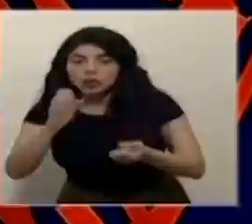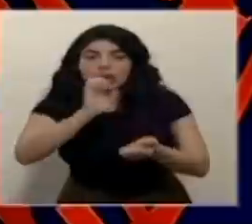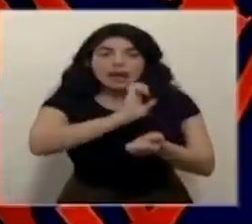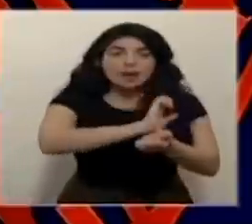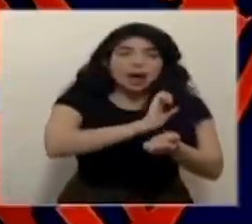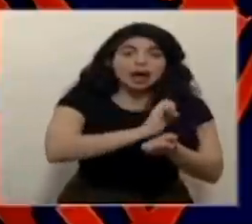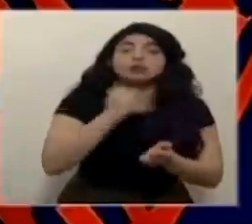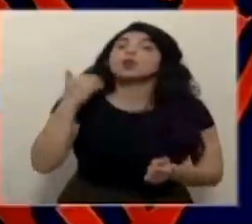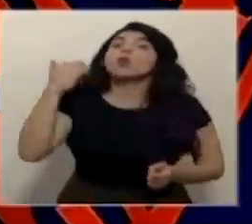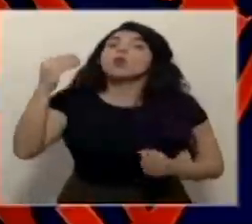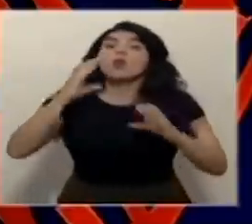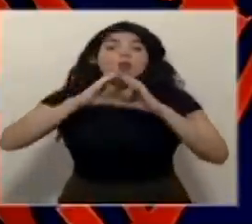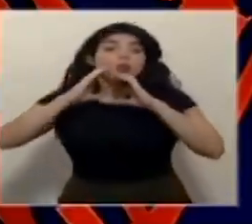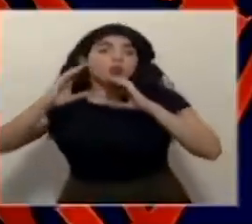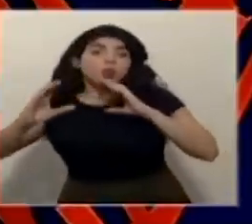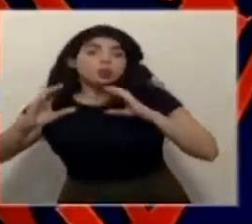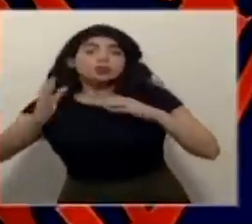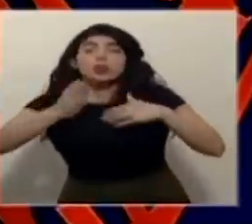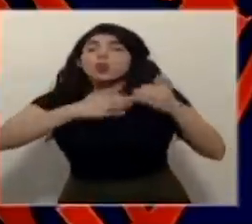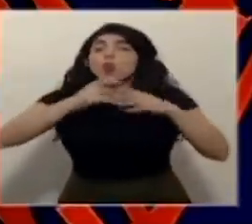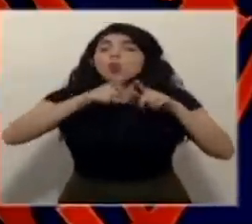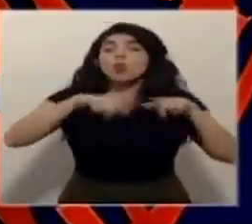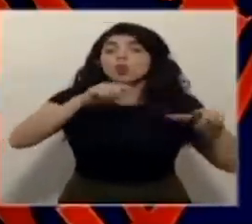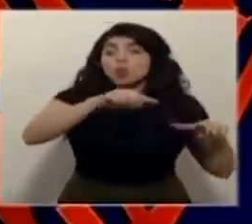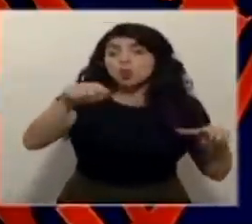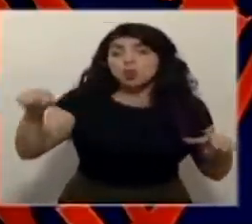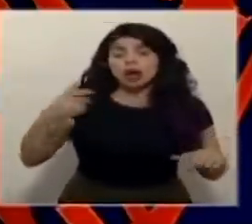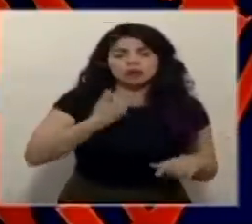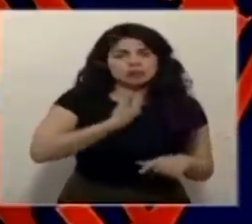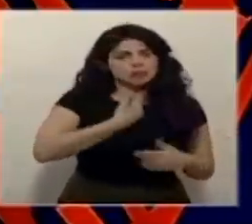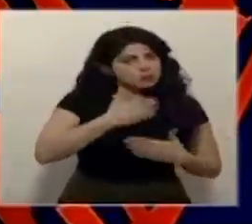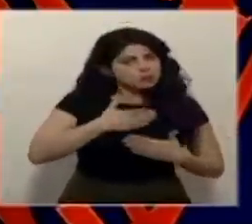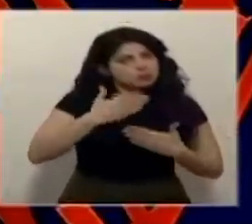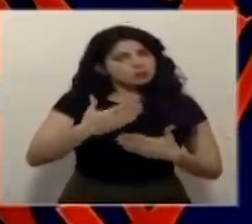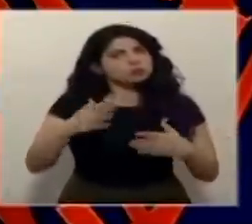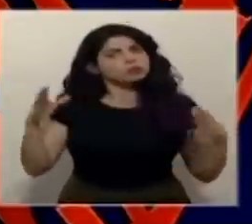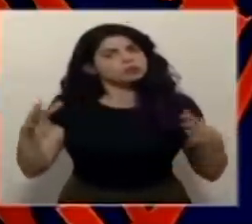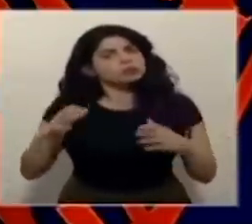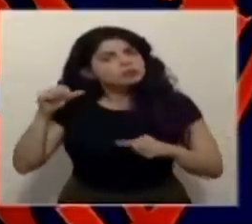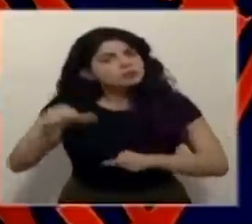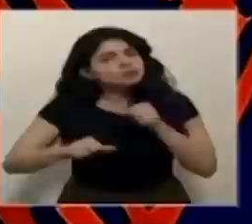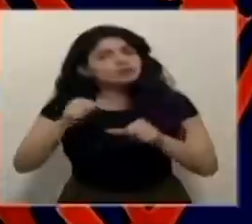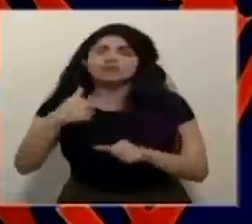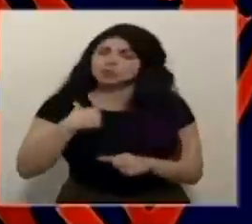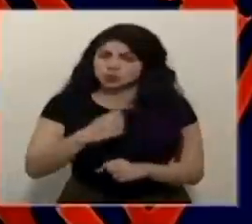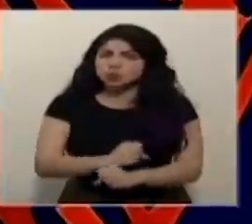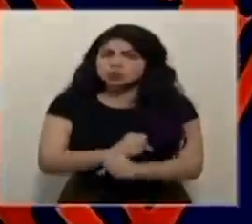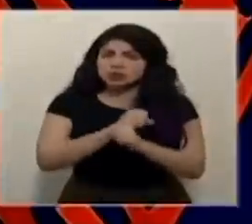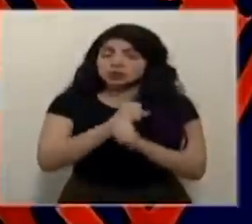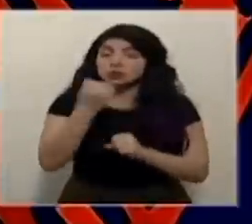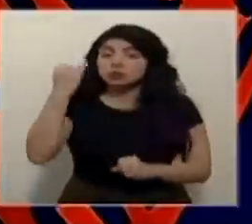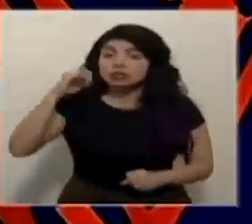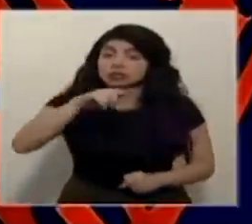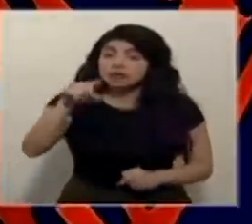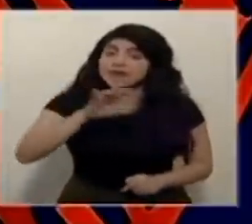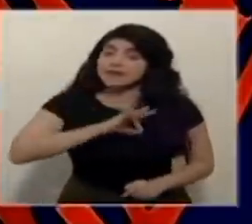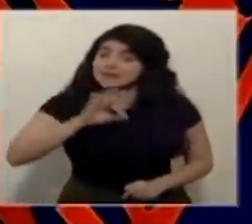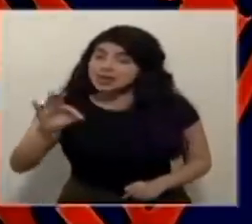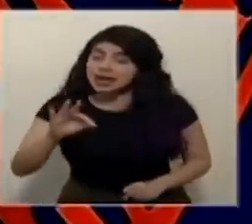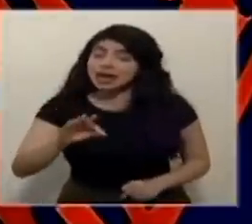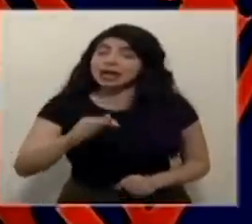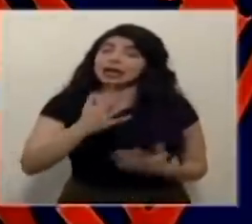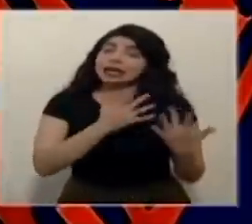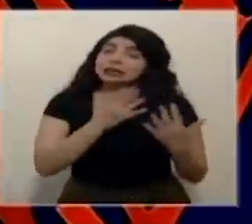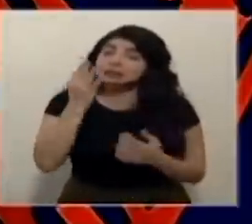cuando vayamos en bus en todos los lugares tenemos que poner de nuestra parte para salir adelante yo estoy seguro que si mantenemos la fe mantenemos la